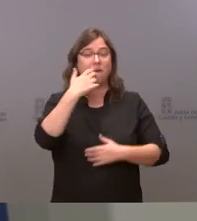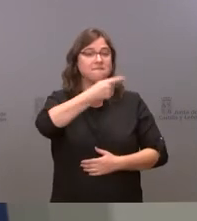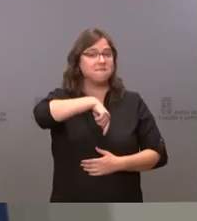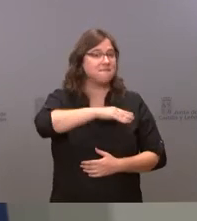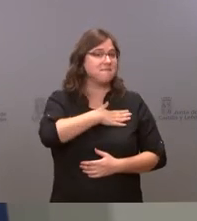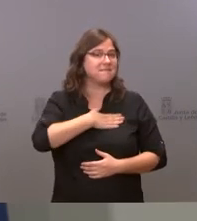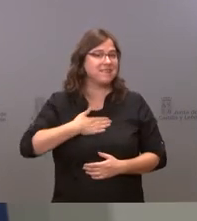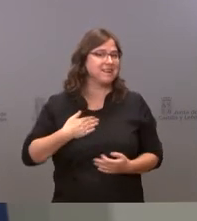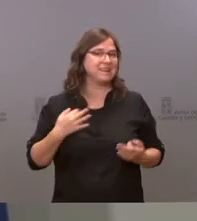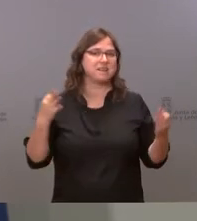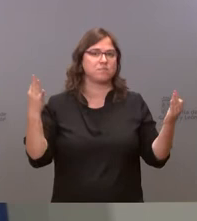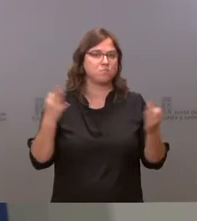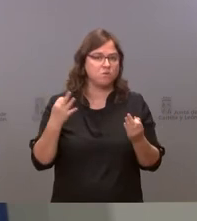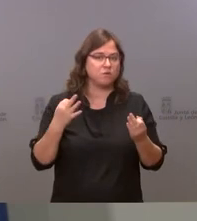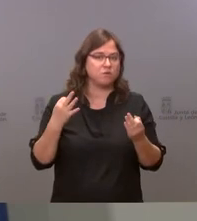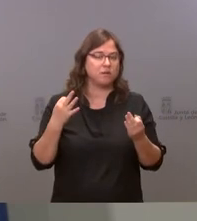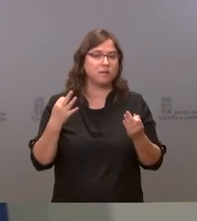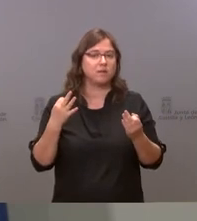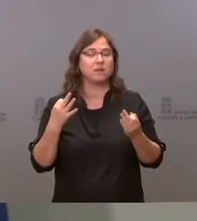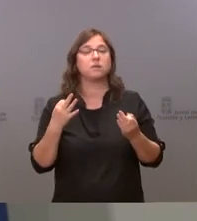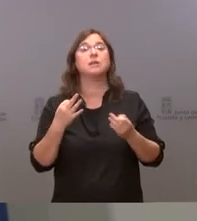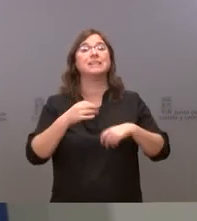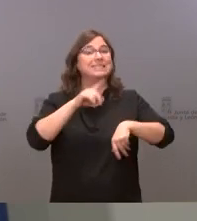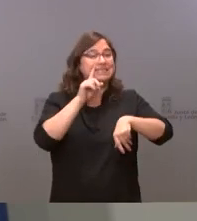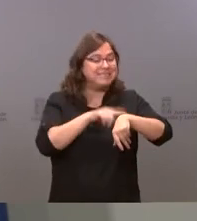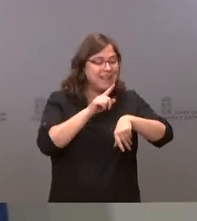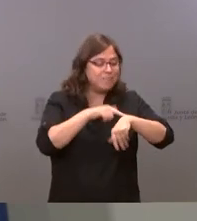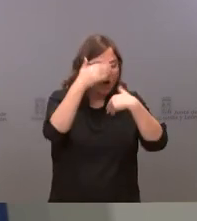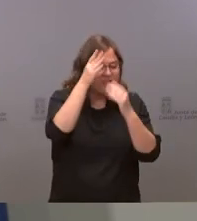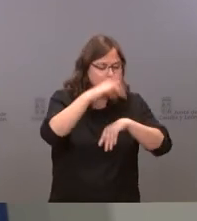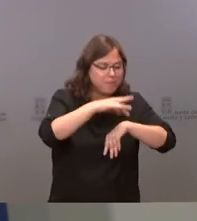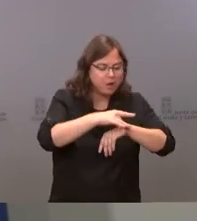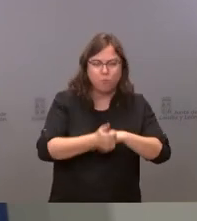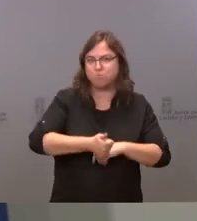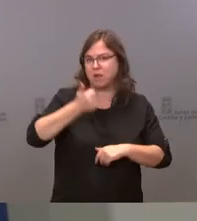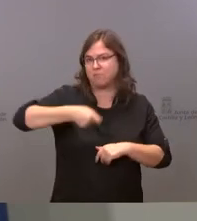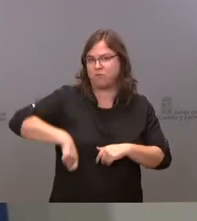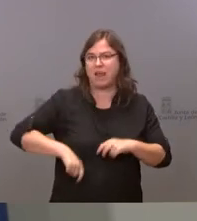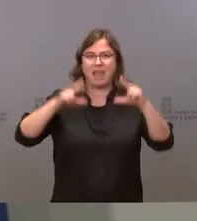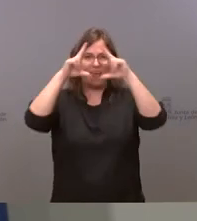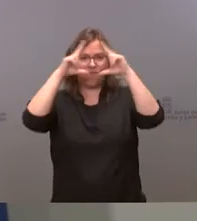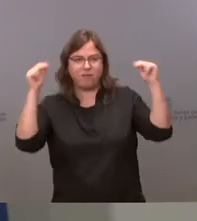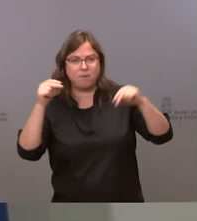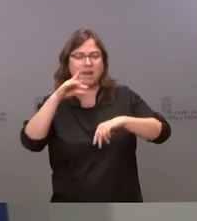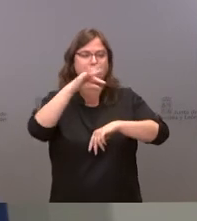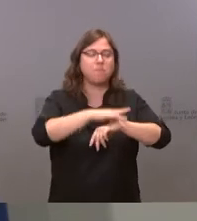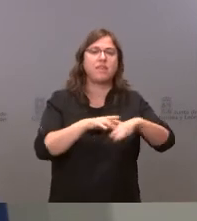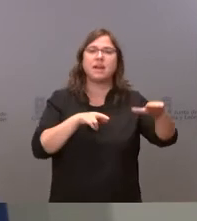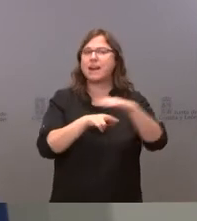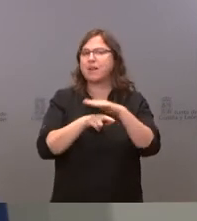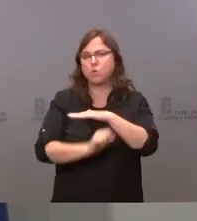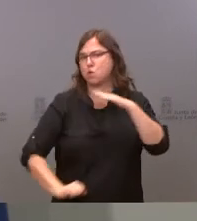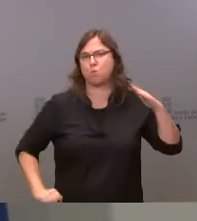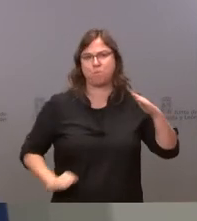es tener la mayor cantidad de tiempo de médico la mayor cantidad de tiempo de enfermera la mayor cantidad de recursos y de capacidad